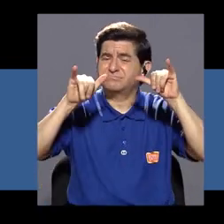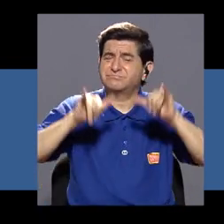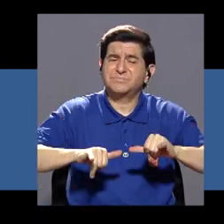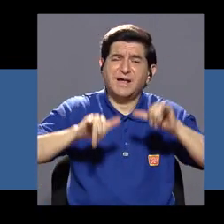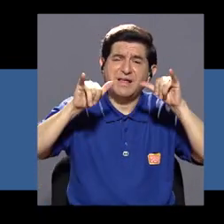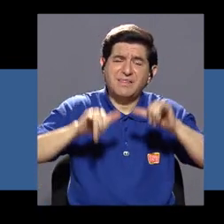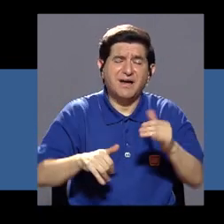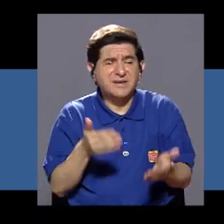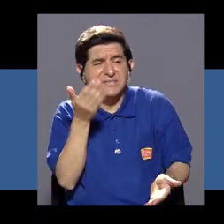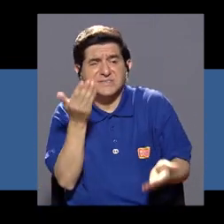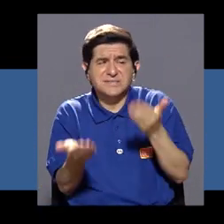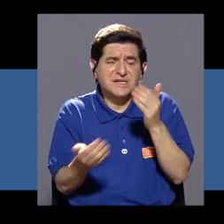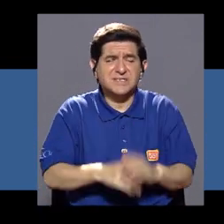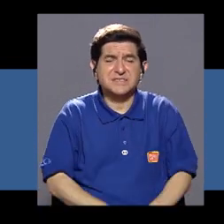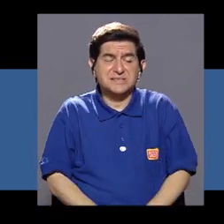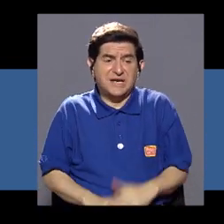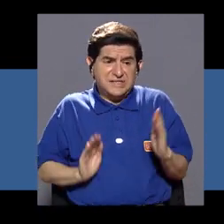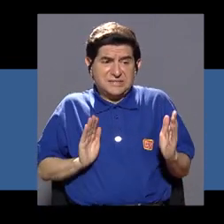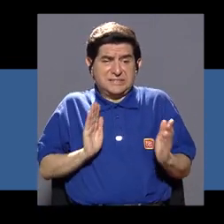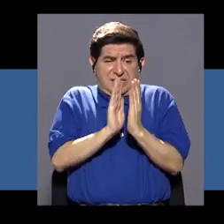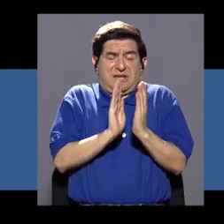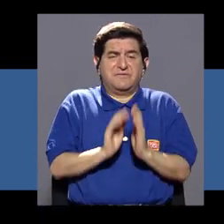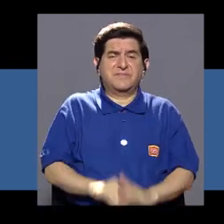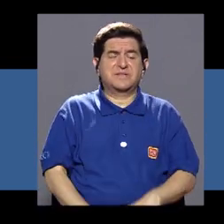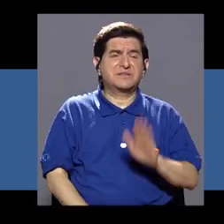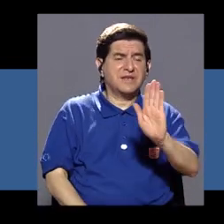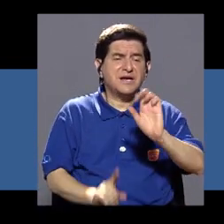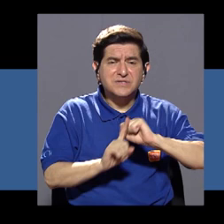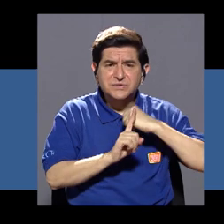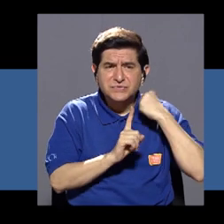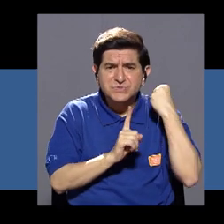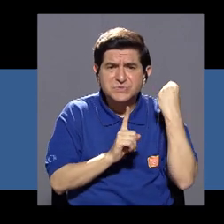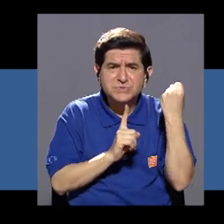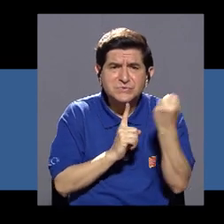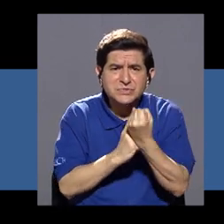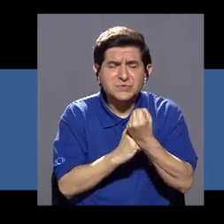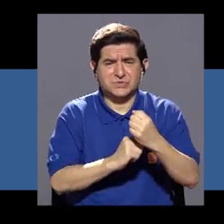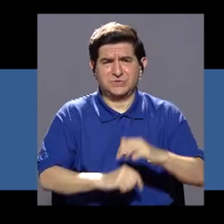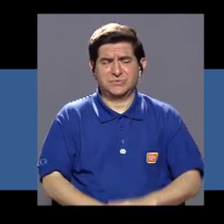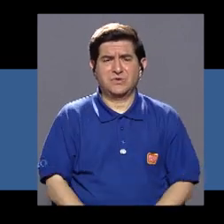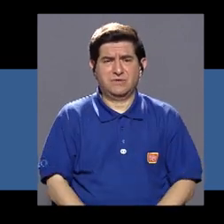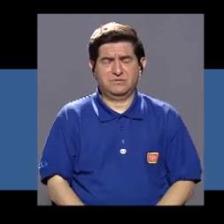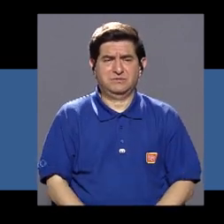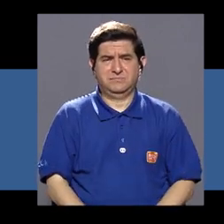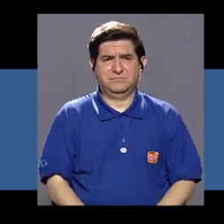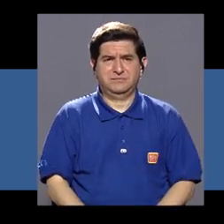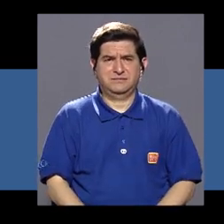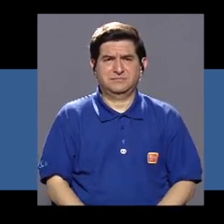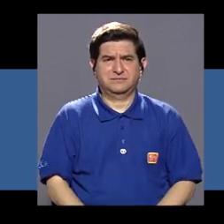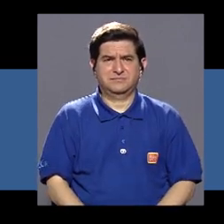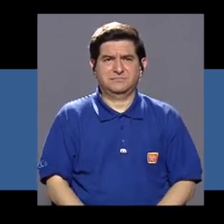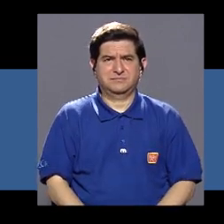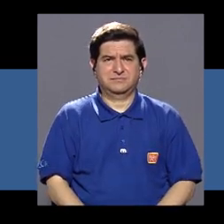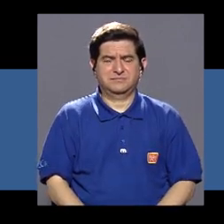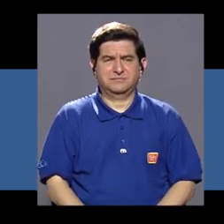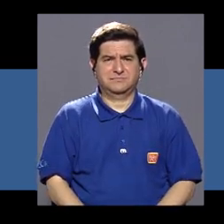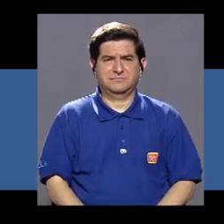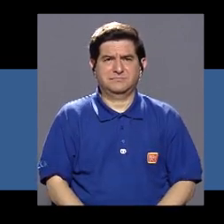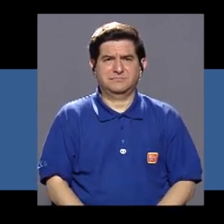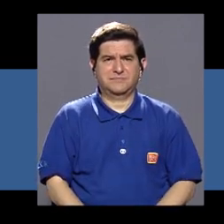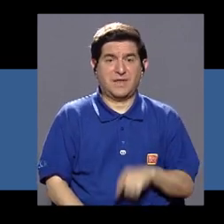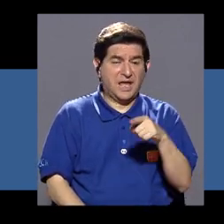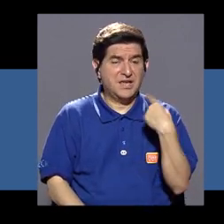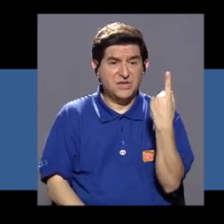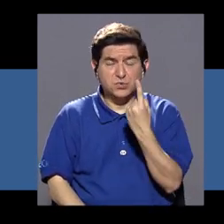no se queden, que no se queden, este, viviendo su, su circunstancia, por así decirlo, ¿verdad?, este,